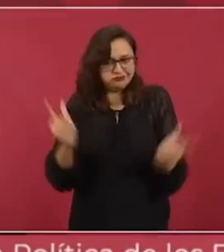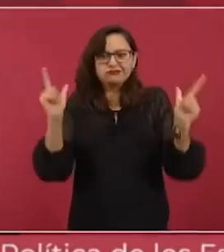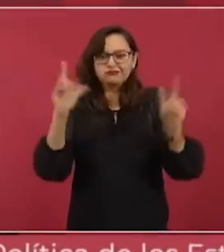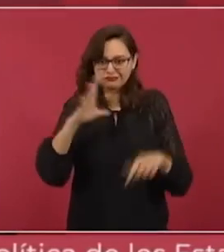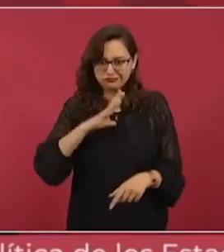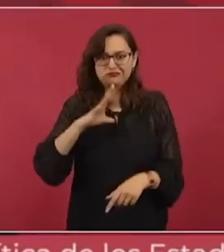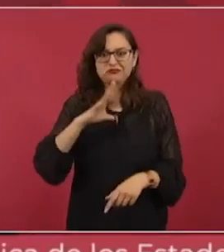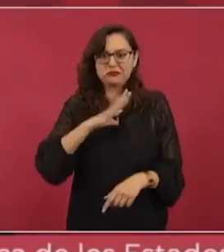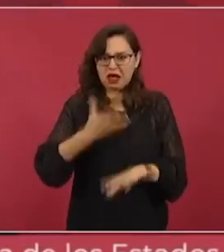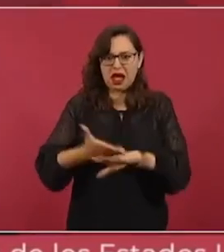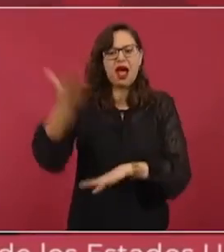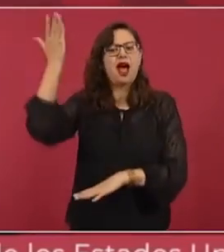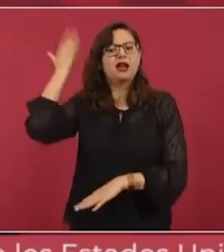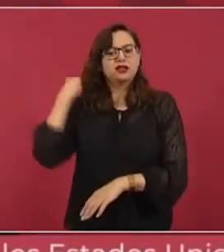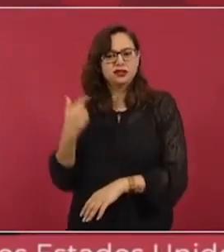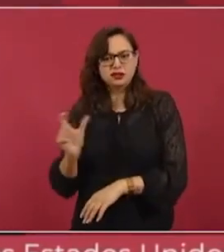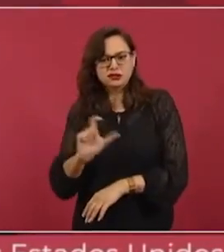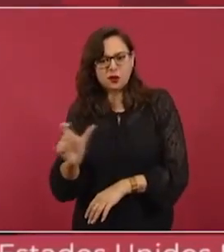Nunca,